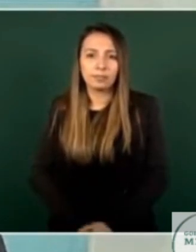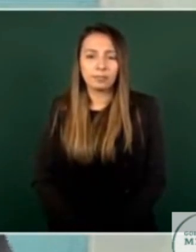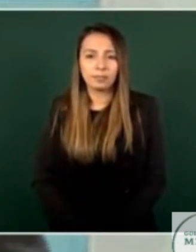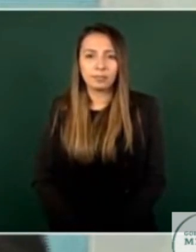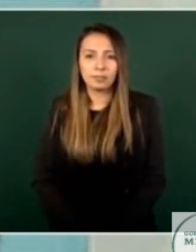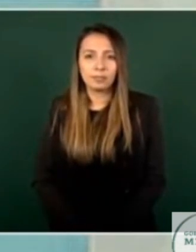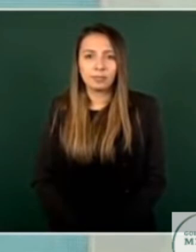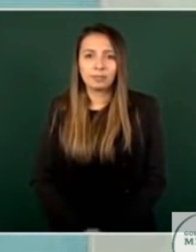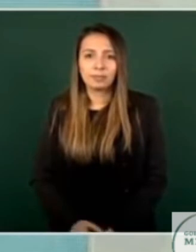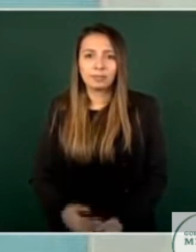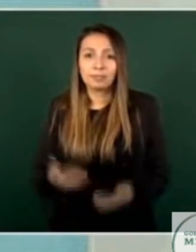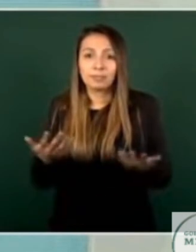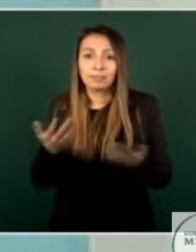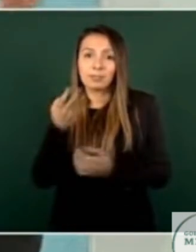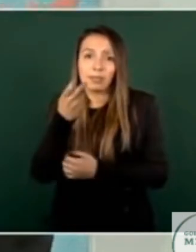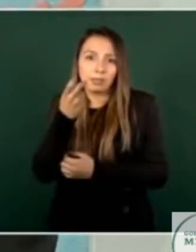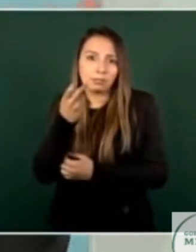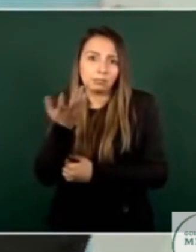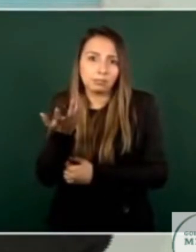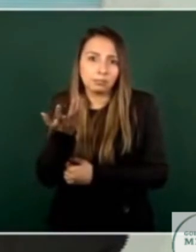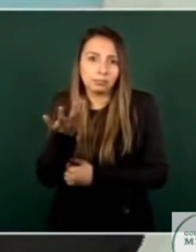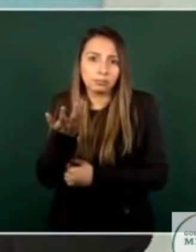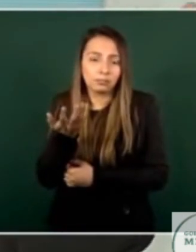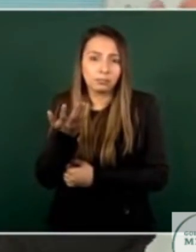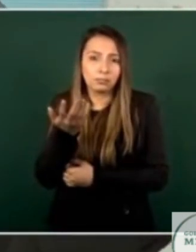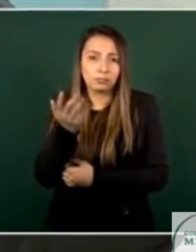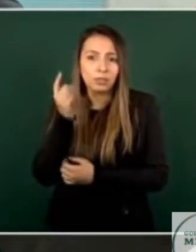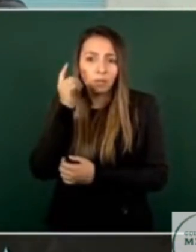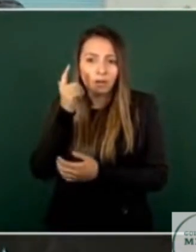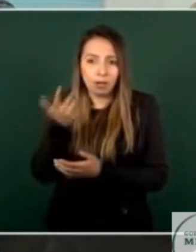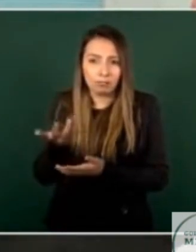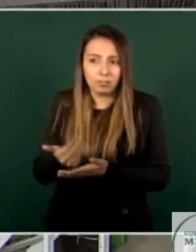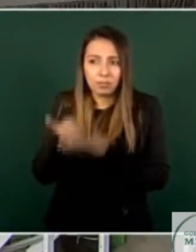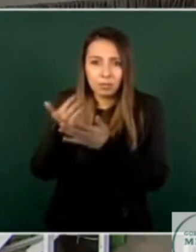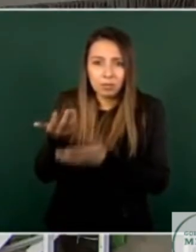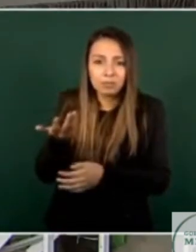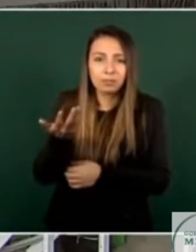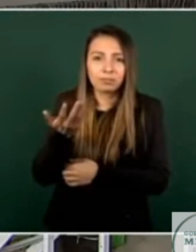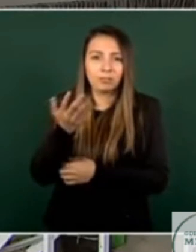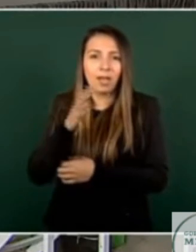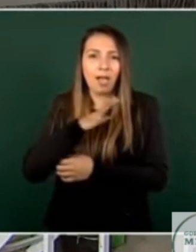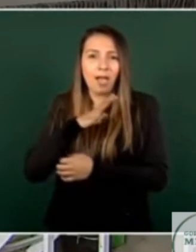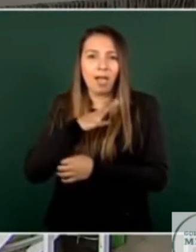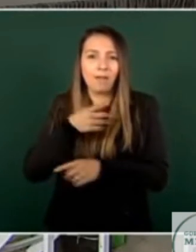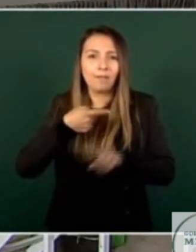entonces eso ayudaría mucho bueno, los futbolistas famosos del mundo